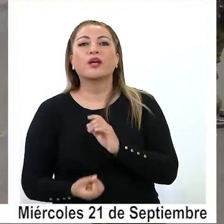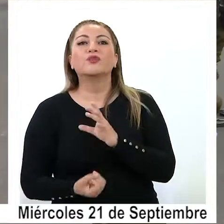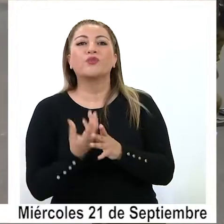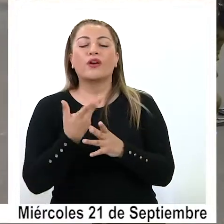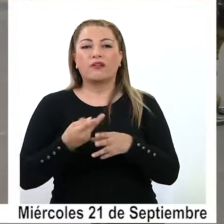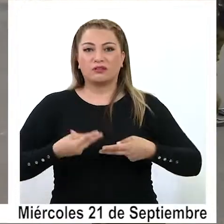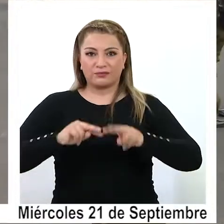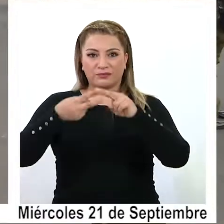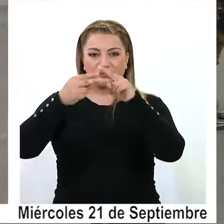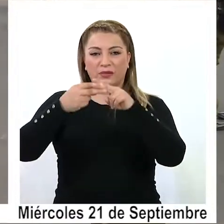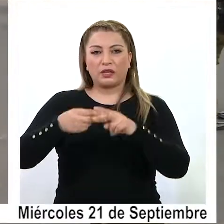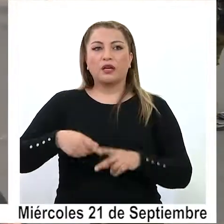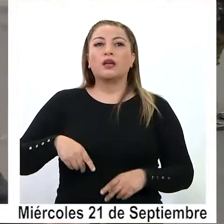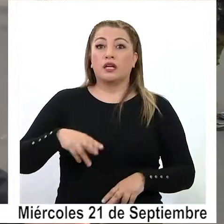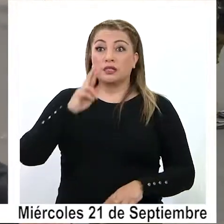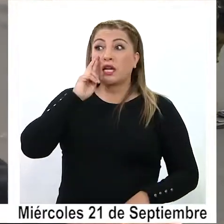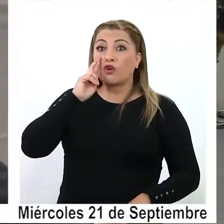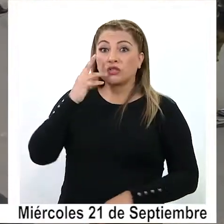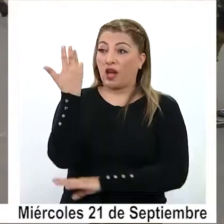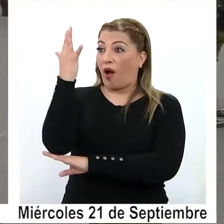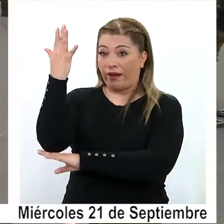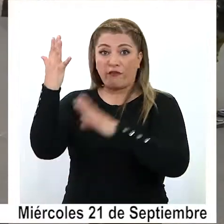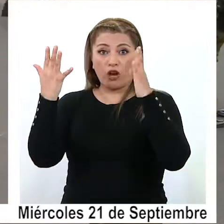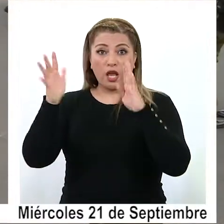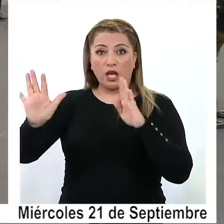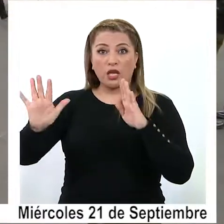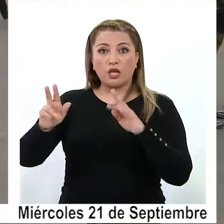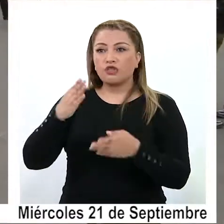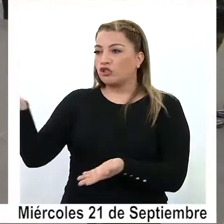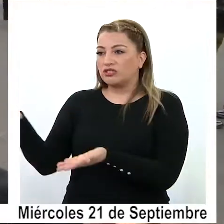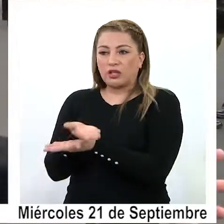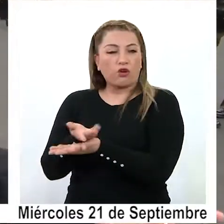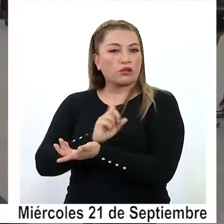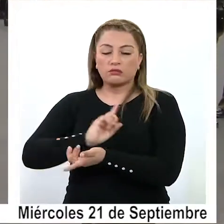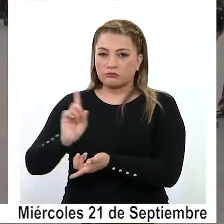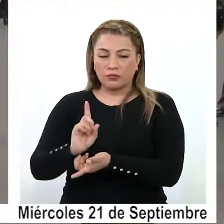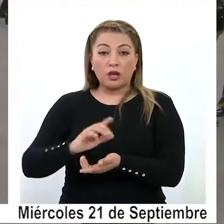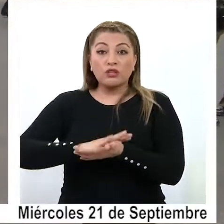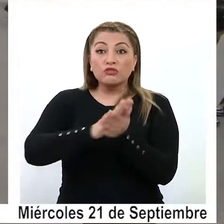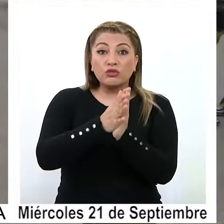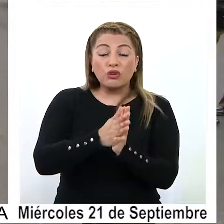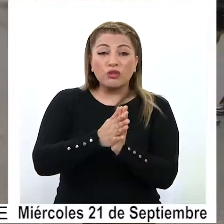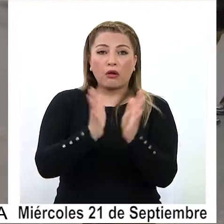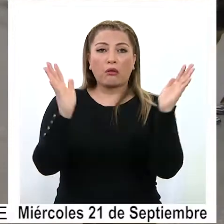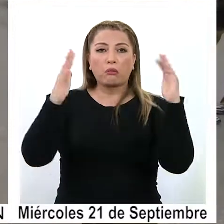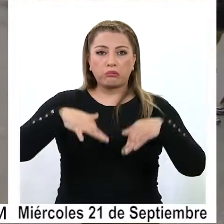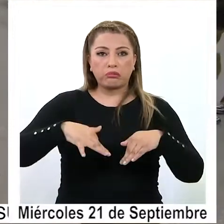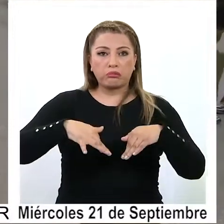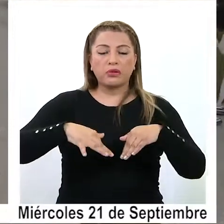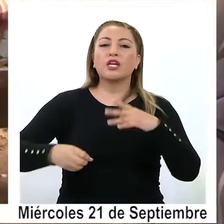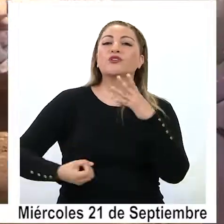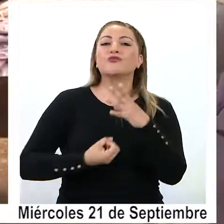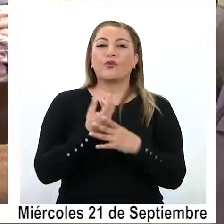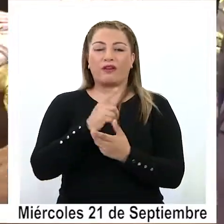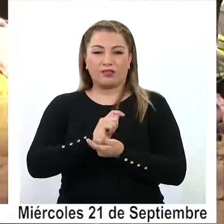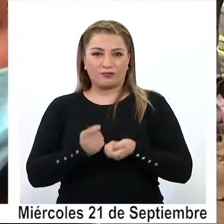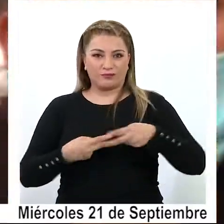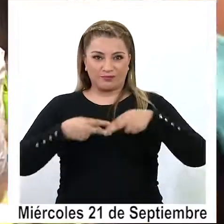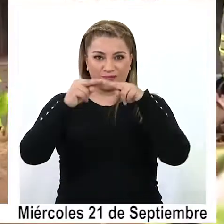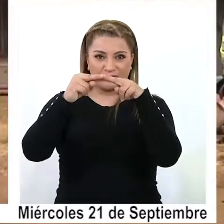sí se reconocen los árboles que hay, eso no se mueve, pero todo lo demás se echa abajo y es totalmente nuevo.